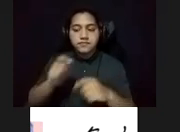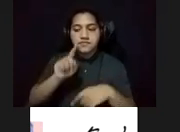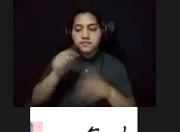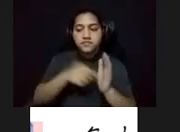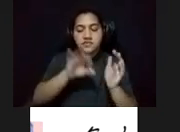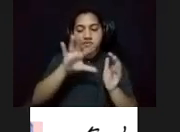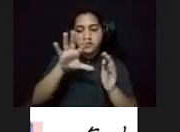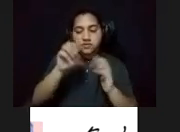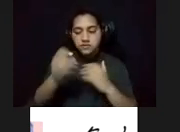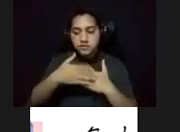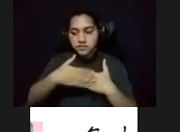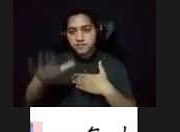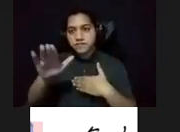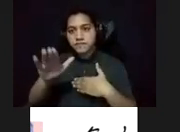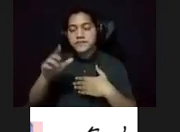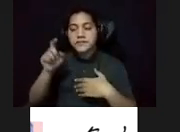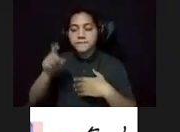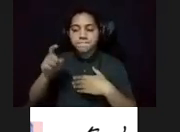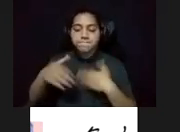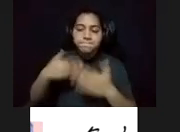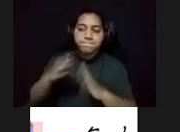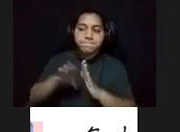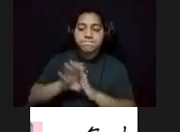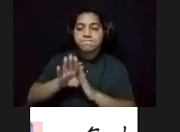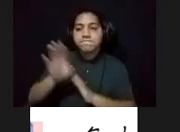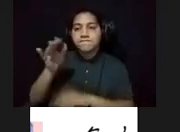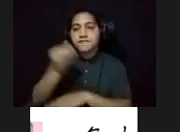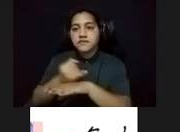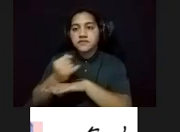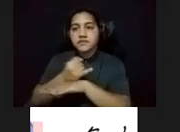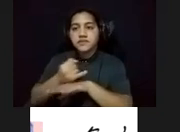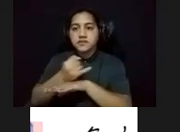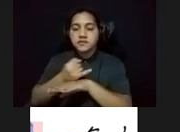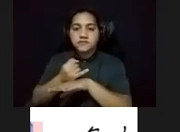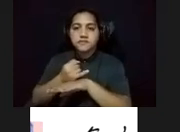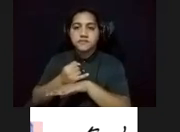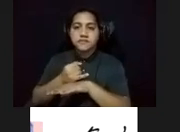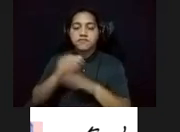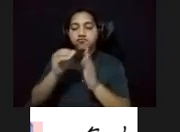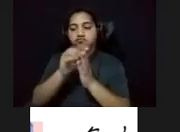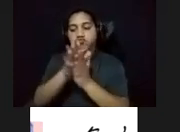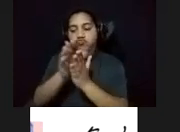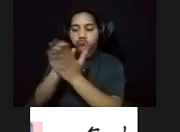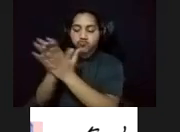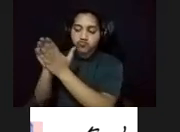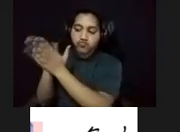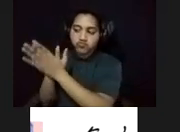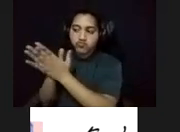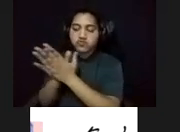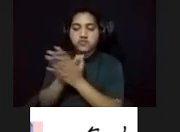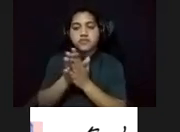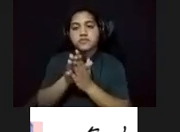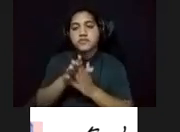la necesidad de progreso en la isleta. Las estampas coloniales españolas, una